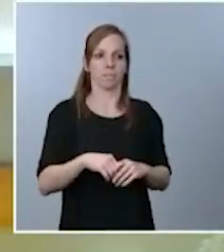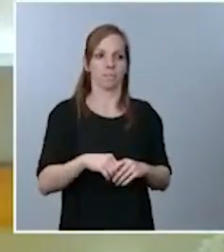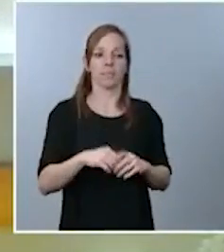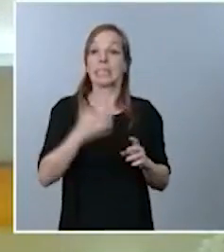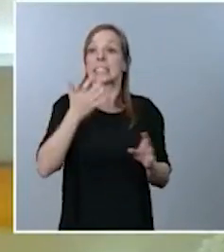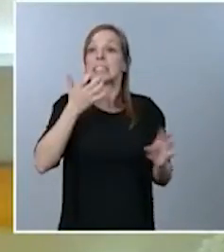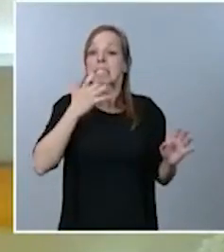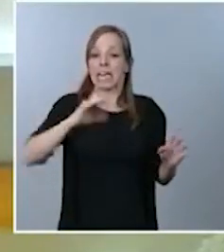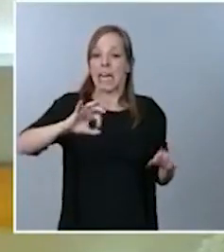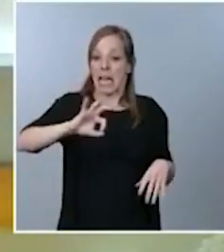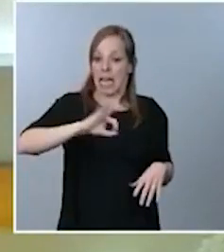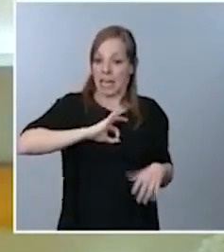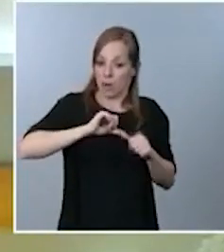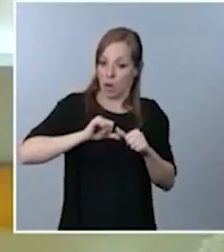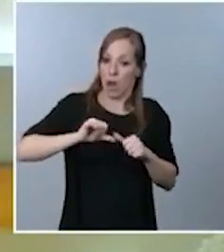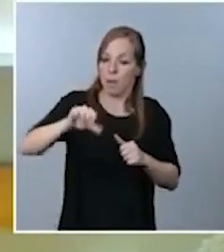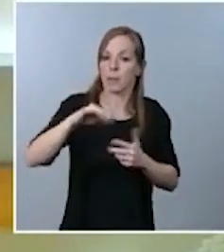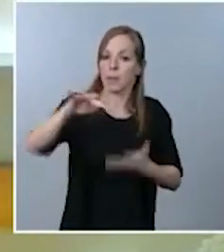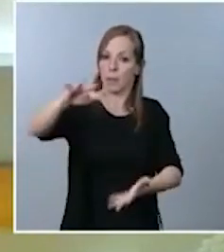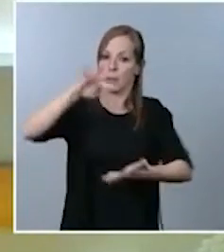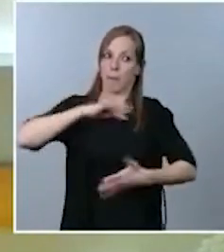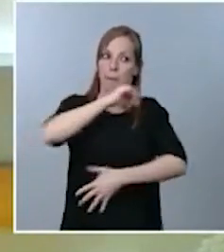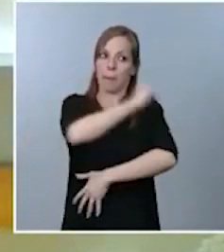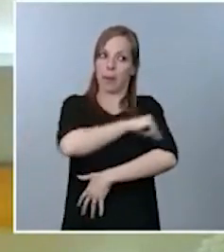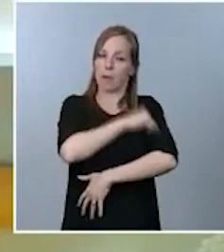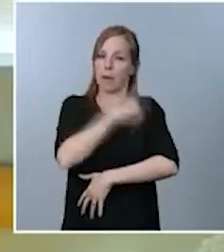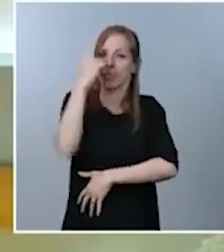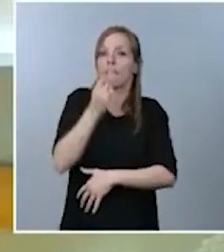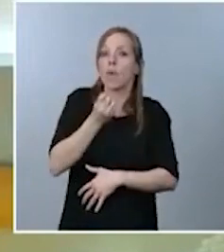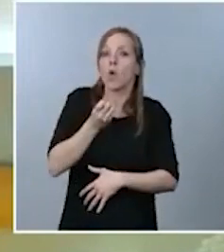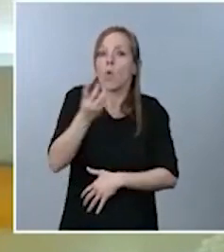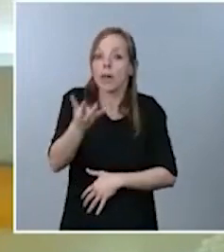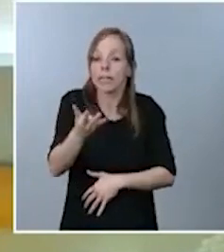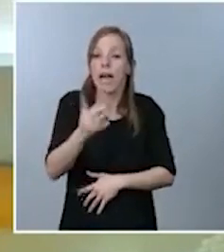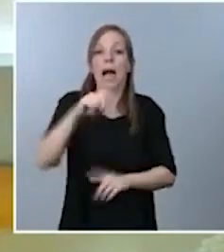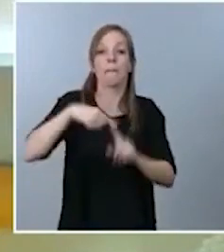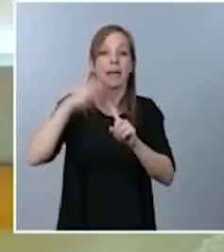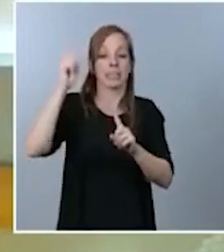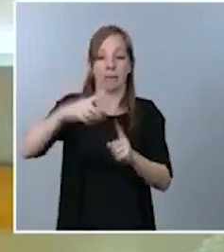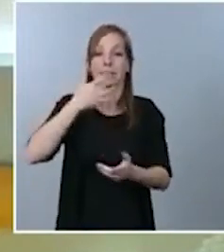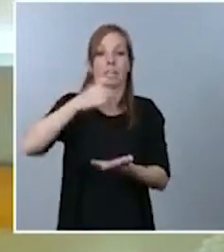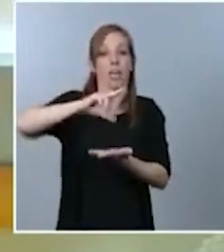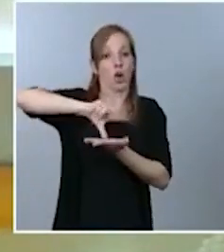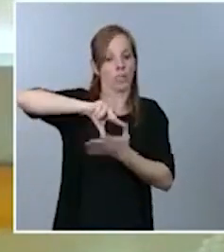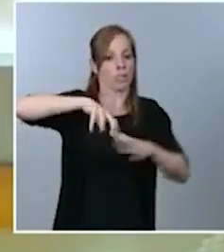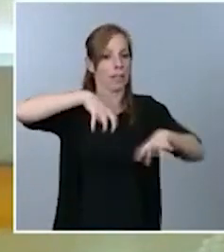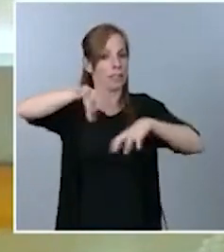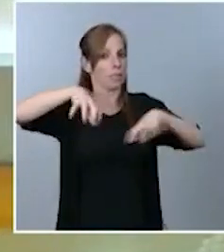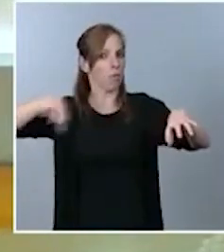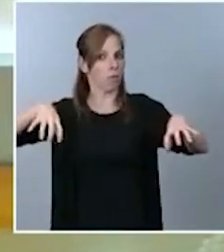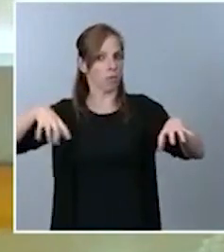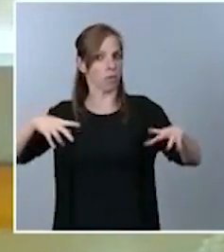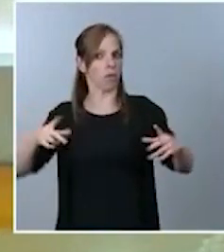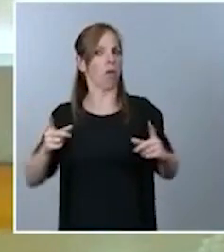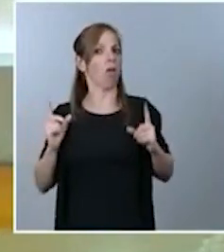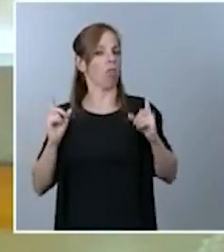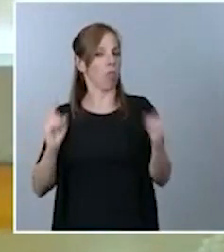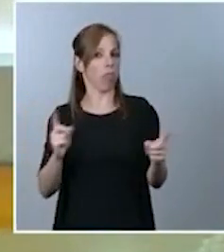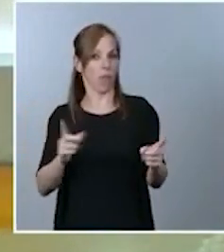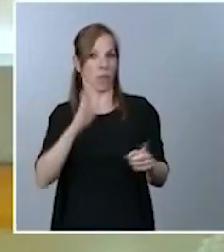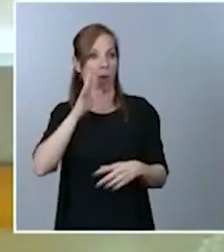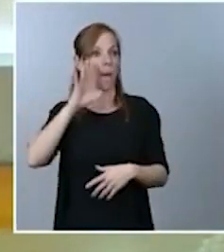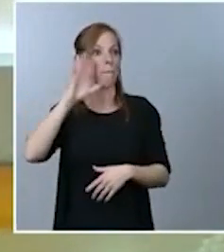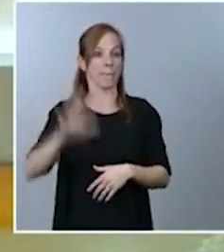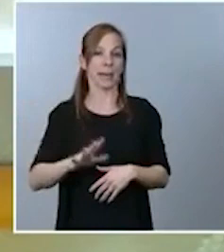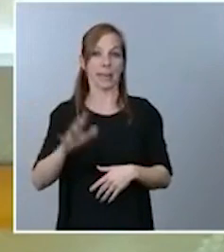vamos a tener ya claramente cuántas dosis y si la logística de distribución está prevista porque parece que esta vacuna necesita viajar a 80 grados bajo cero.